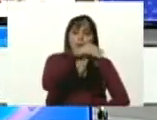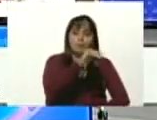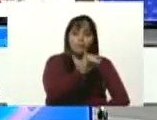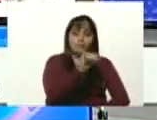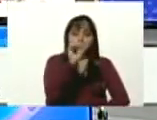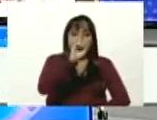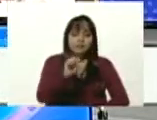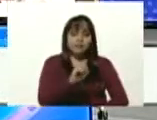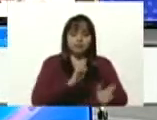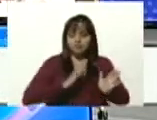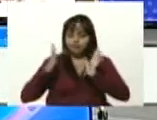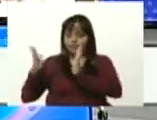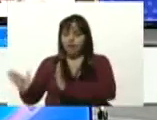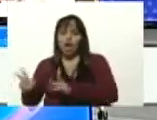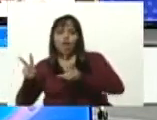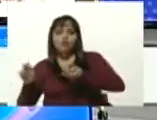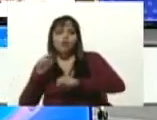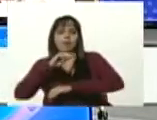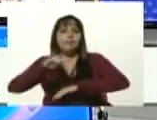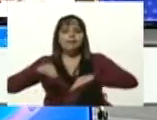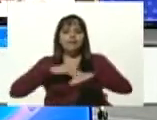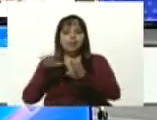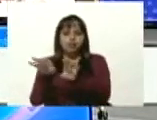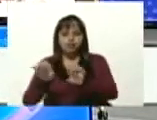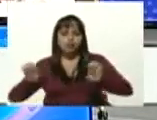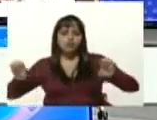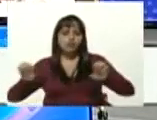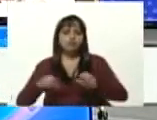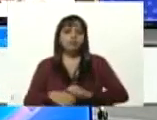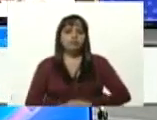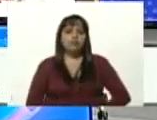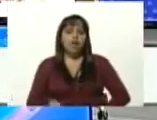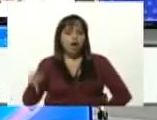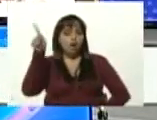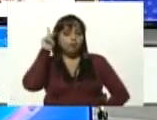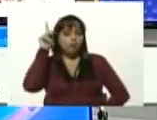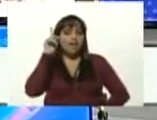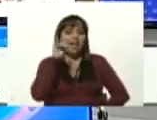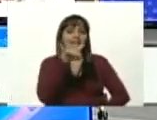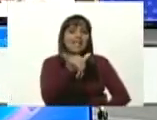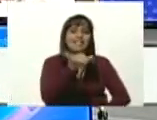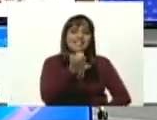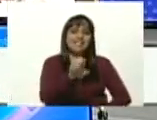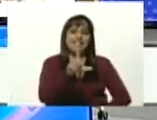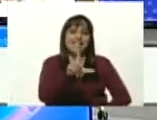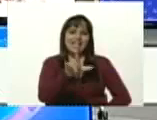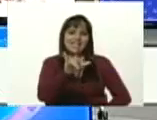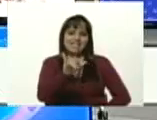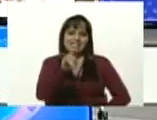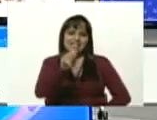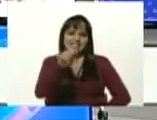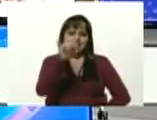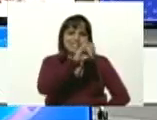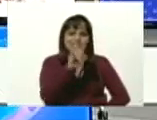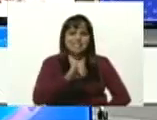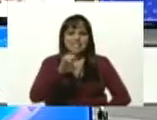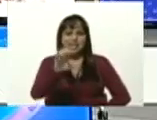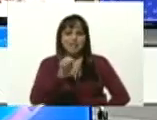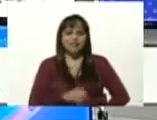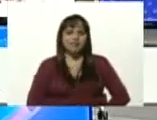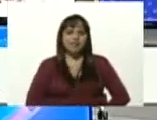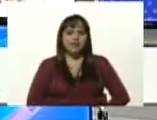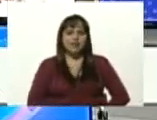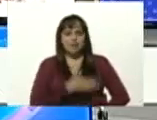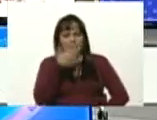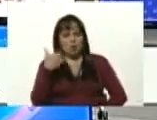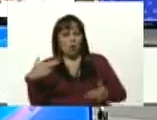ministra de Educación, la profesora Yelitze Santaella, mejor conocida